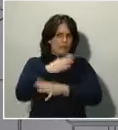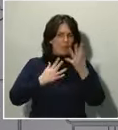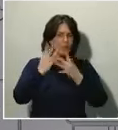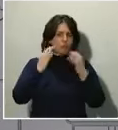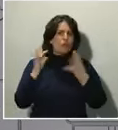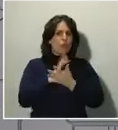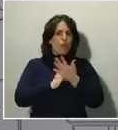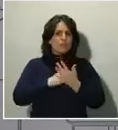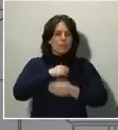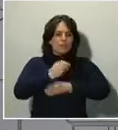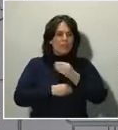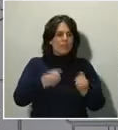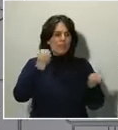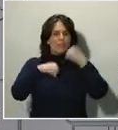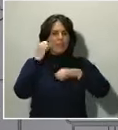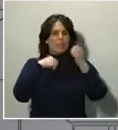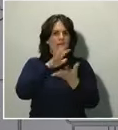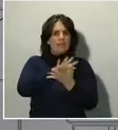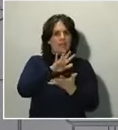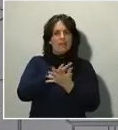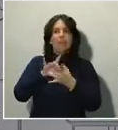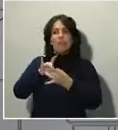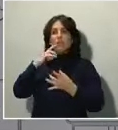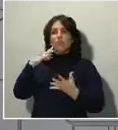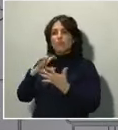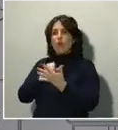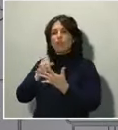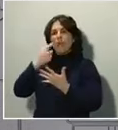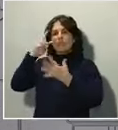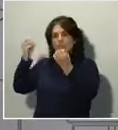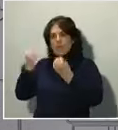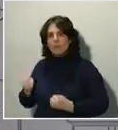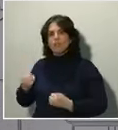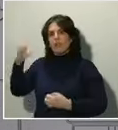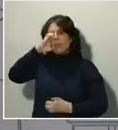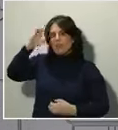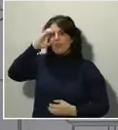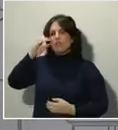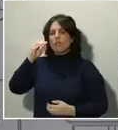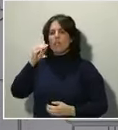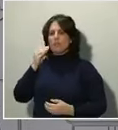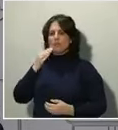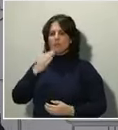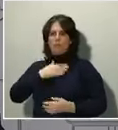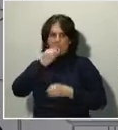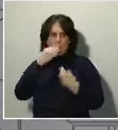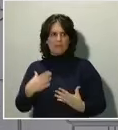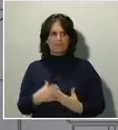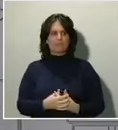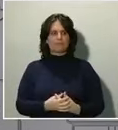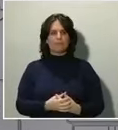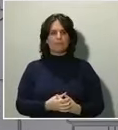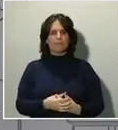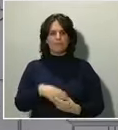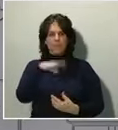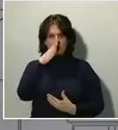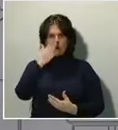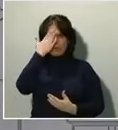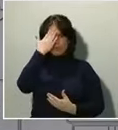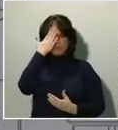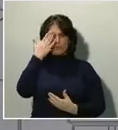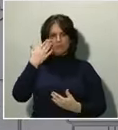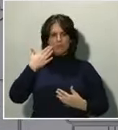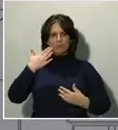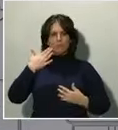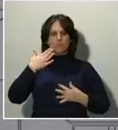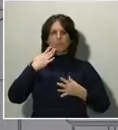científicos y en base a la buena fe. Tiempo habrá para evaluar con cabeza fría y con visión de conjunto esta emergencia